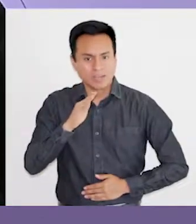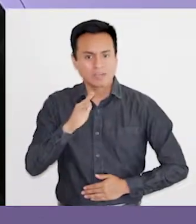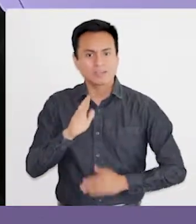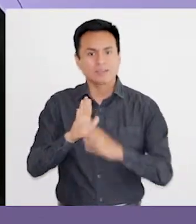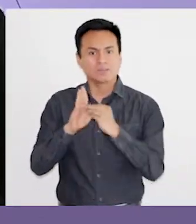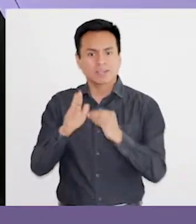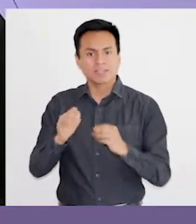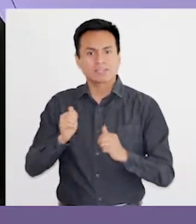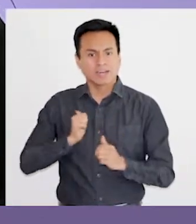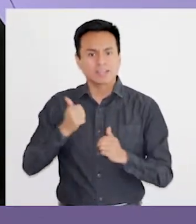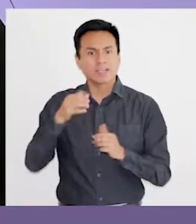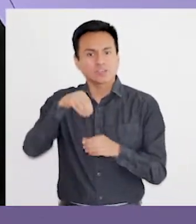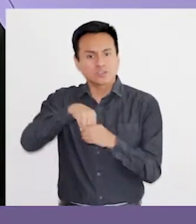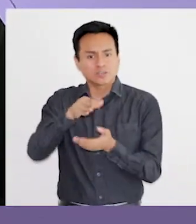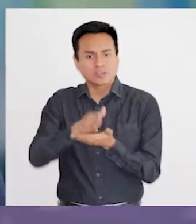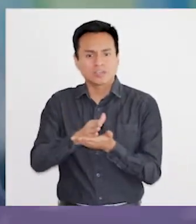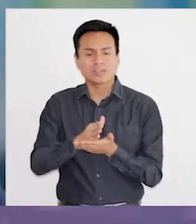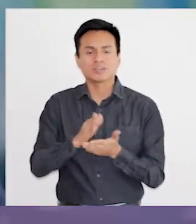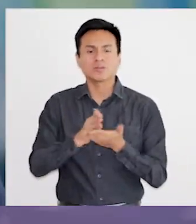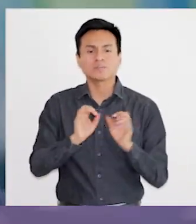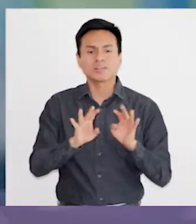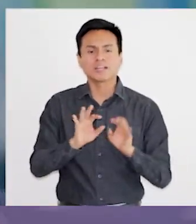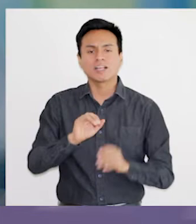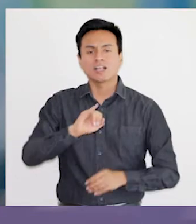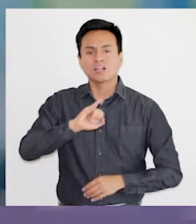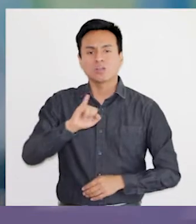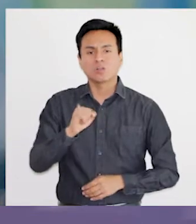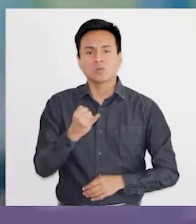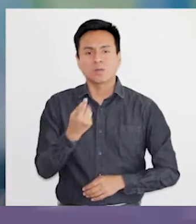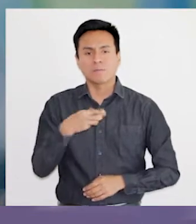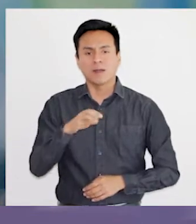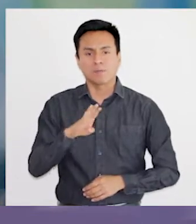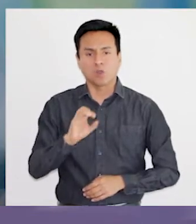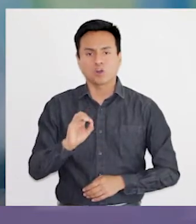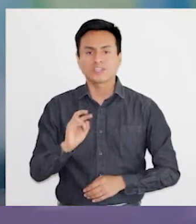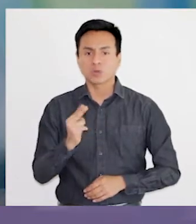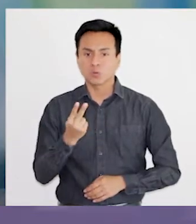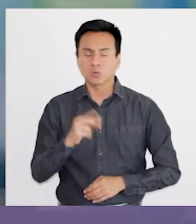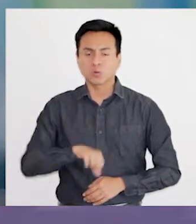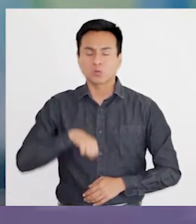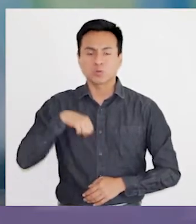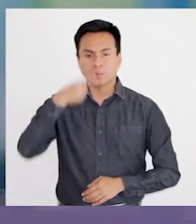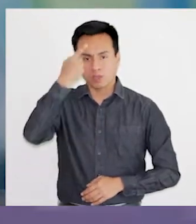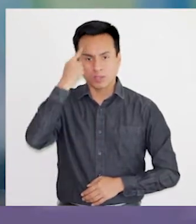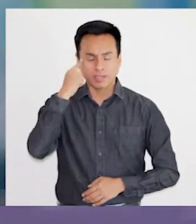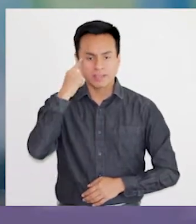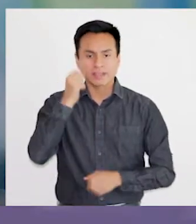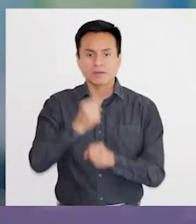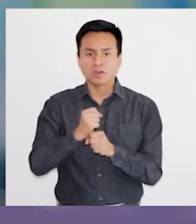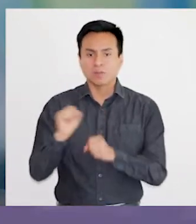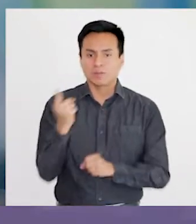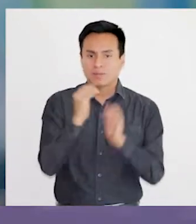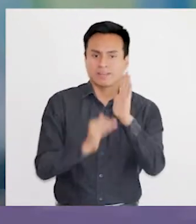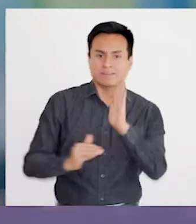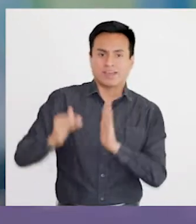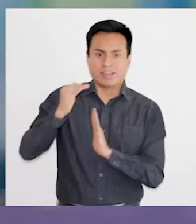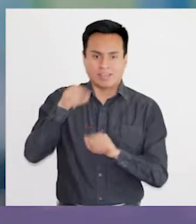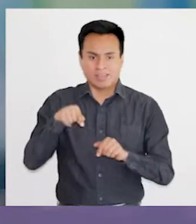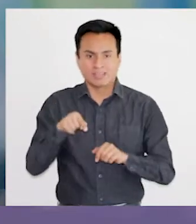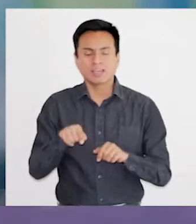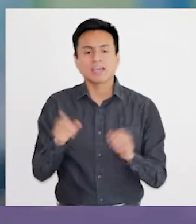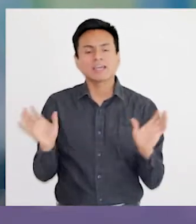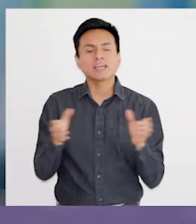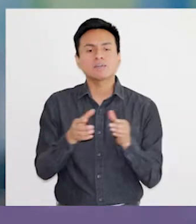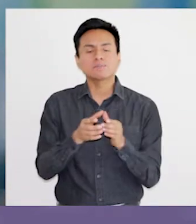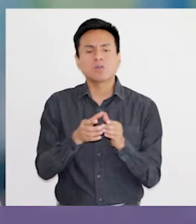mejorar prácticas dentro del establecimiento. La Escuela Especial Juan Pablo II es un orgullo para Peñaluelen. Aquí se realiza un trabajo de primer nivel